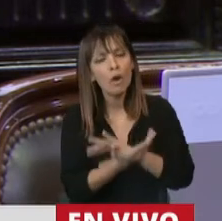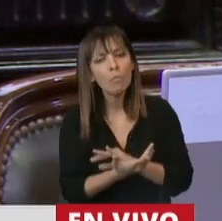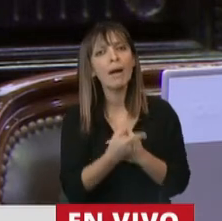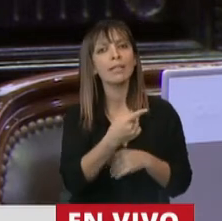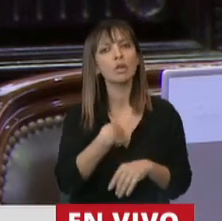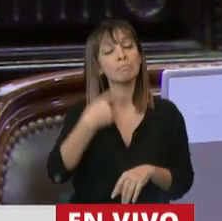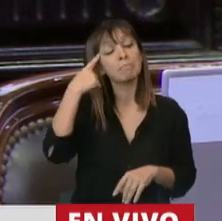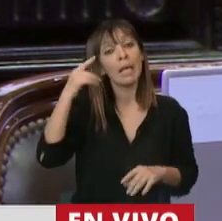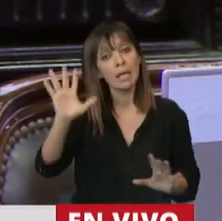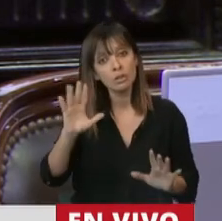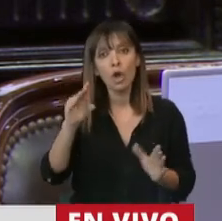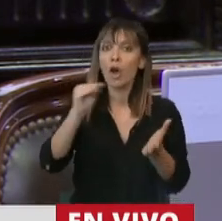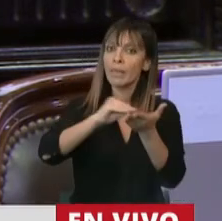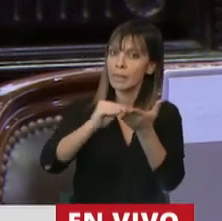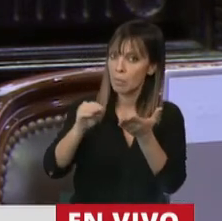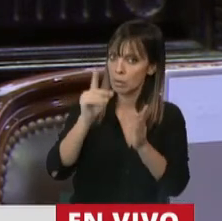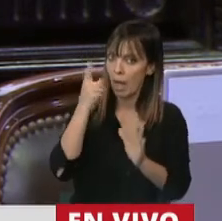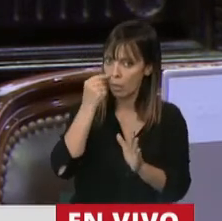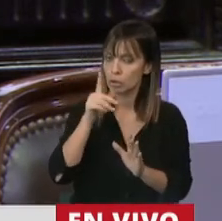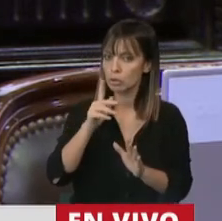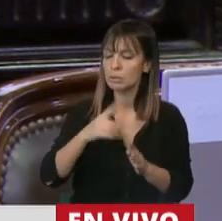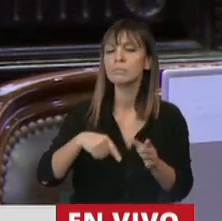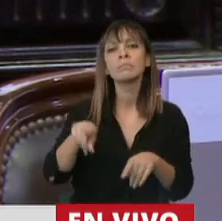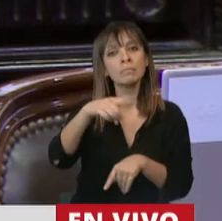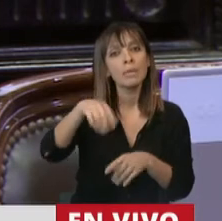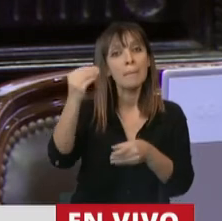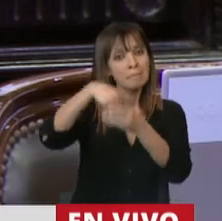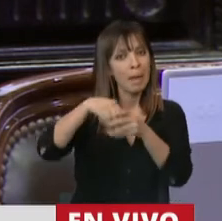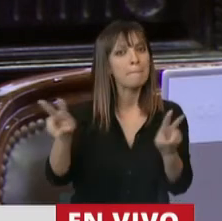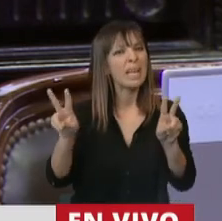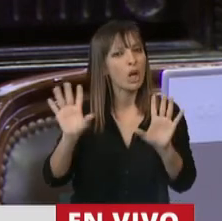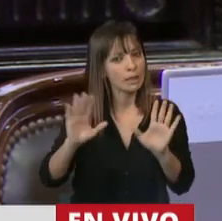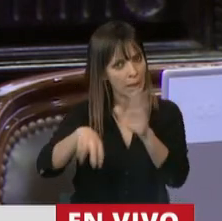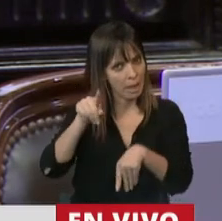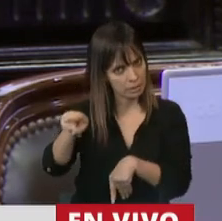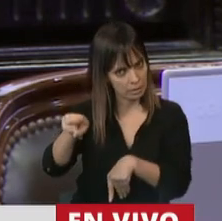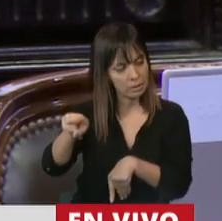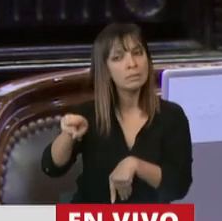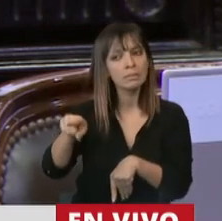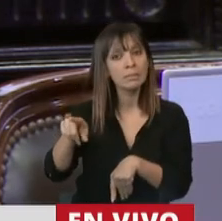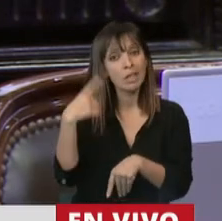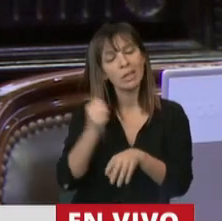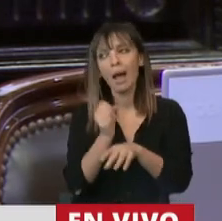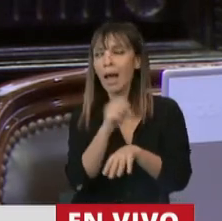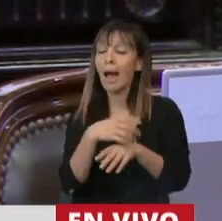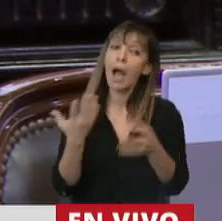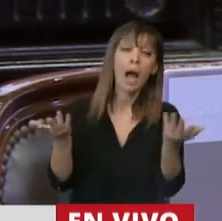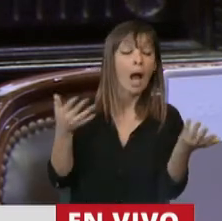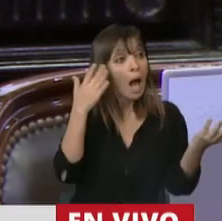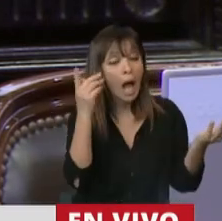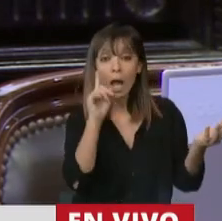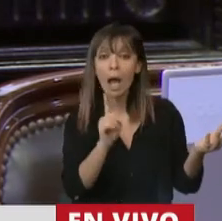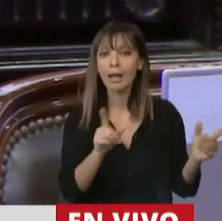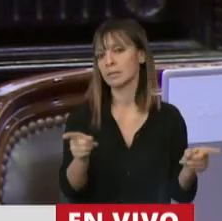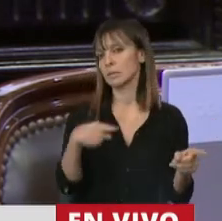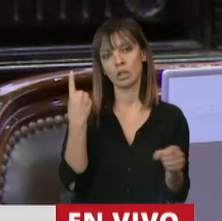que los diputados y fundamentalmente los diputados del peronismo no nos podemos seguir haciéndolos distraídos ante esta